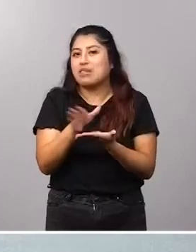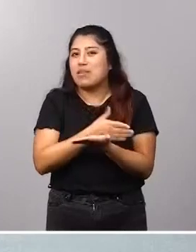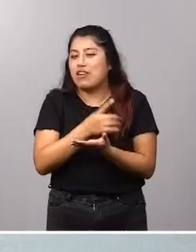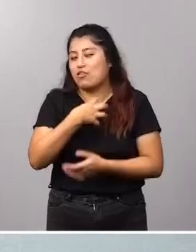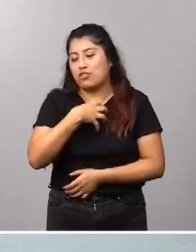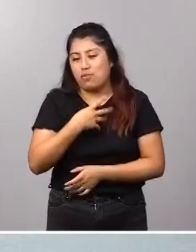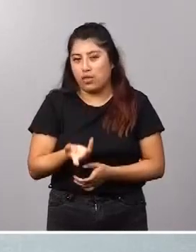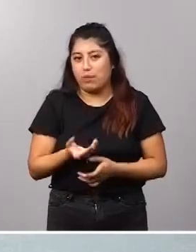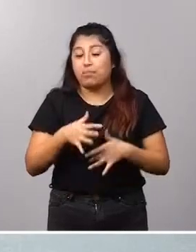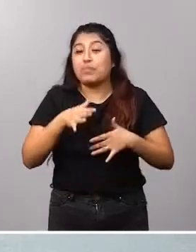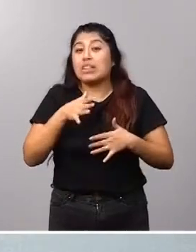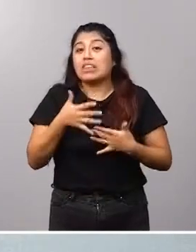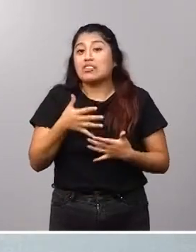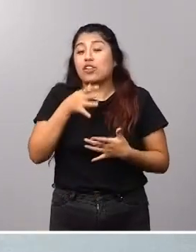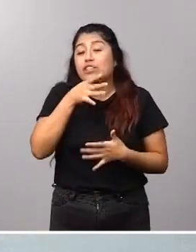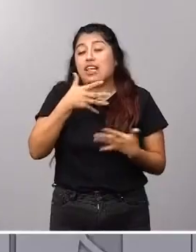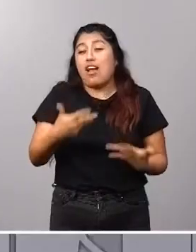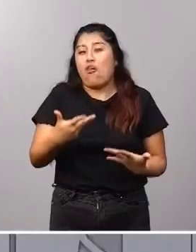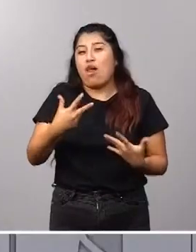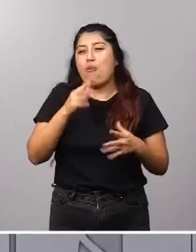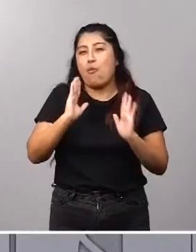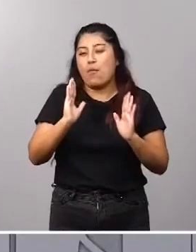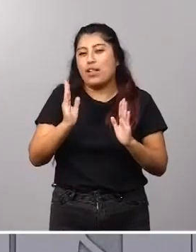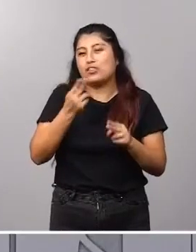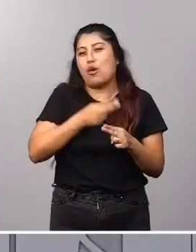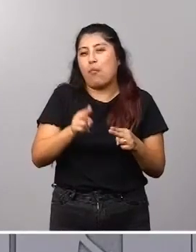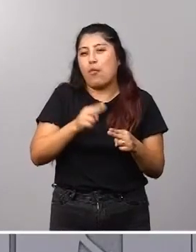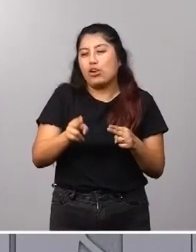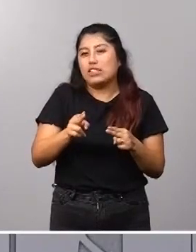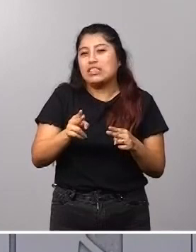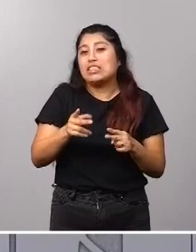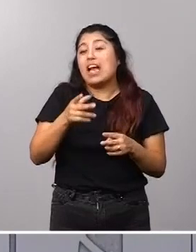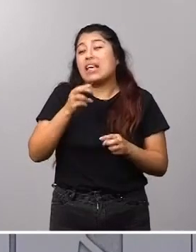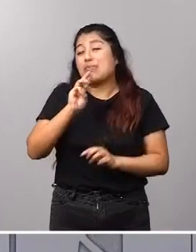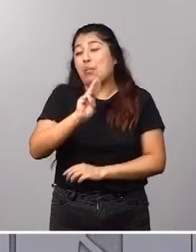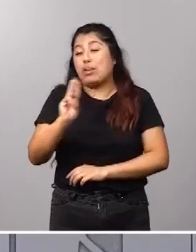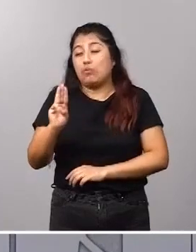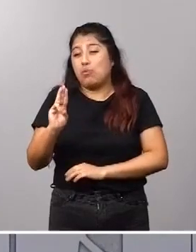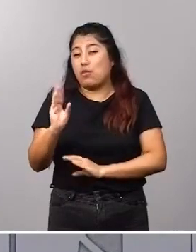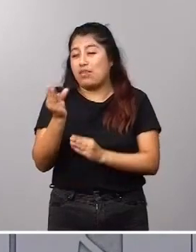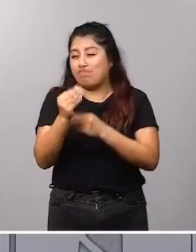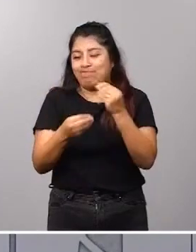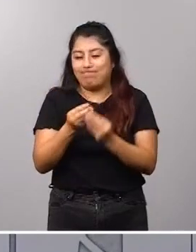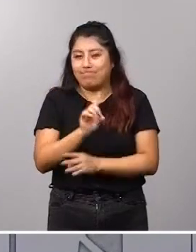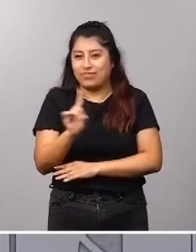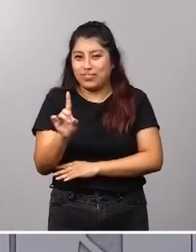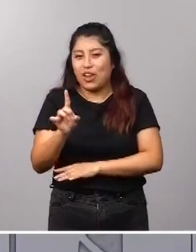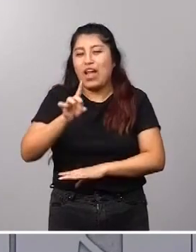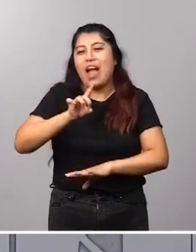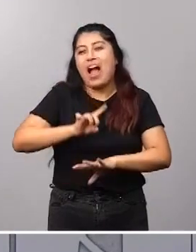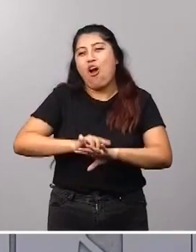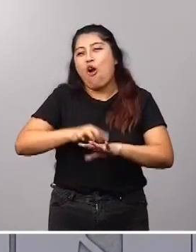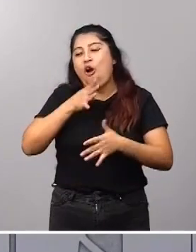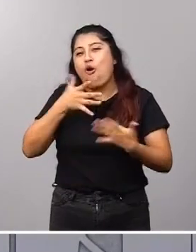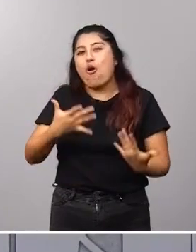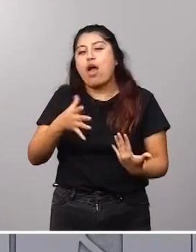Es la hora de la política, que es la que no ha hecho el Partido Popular. Es la hora del